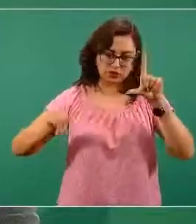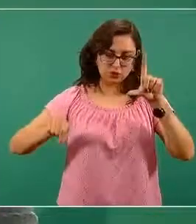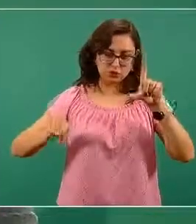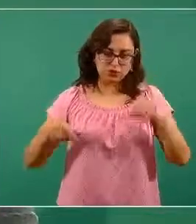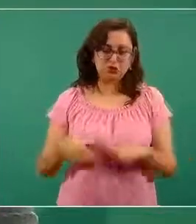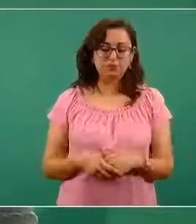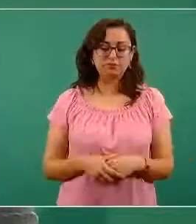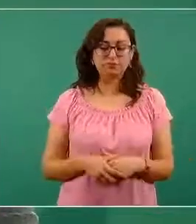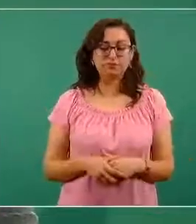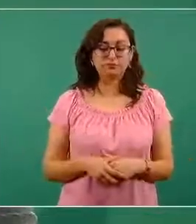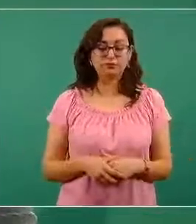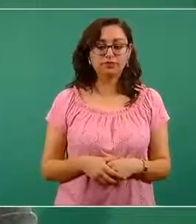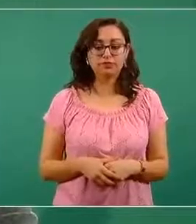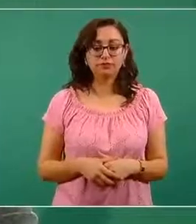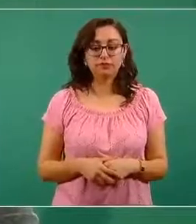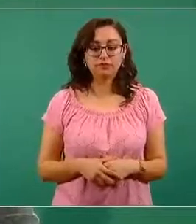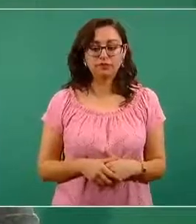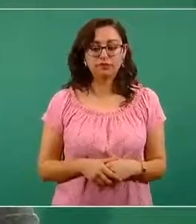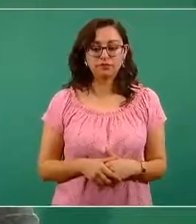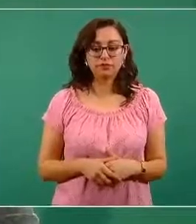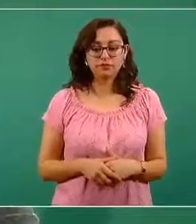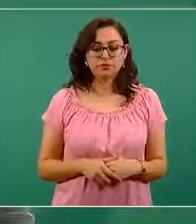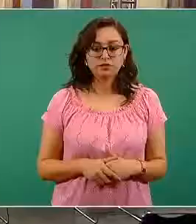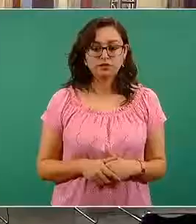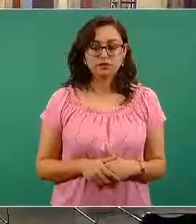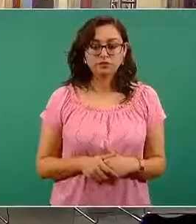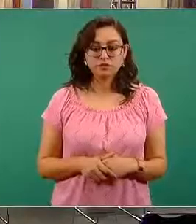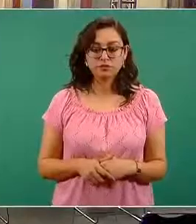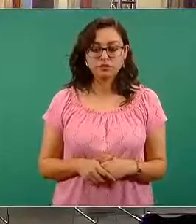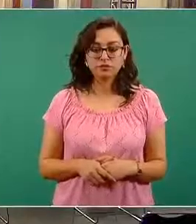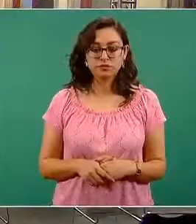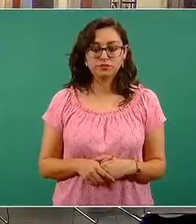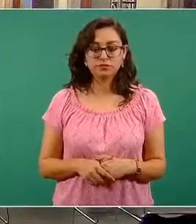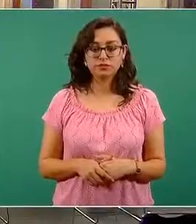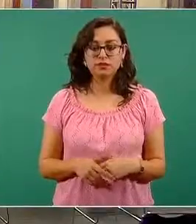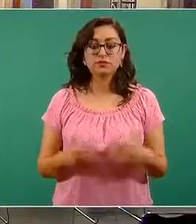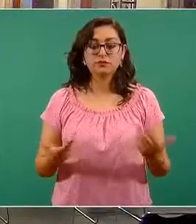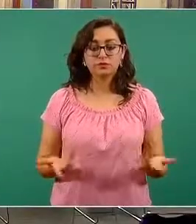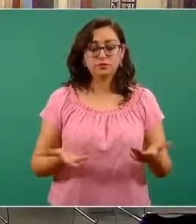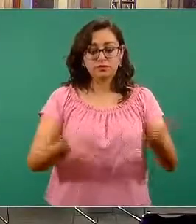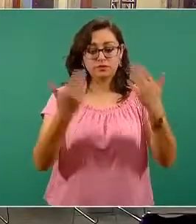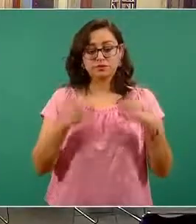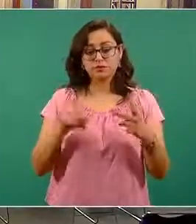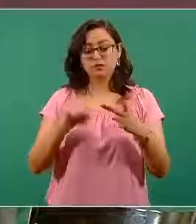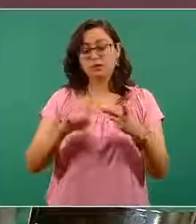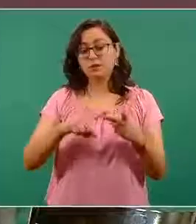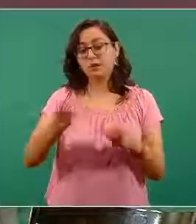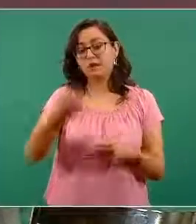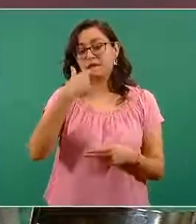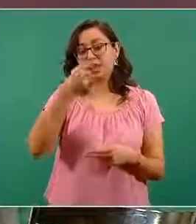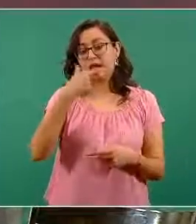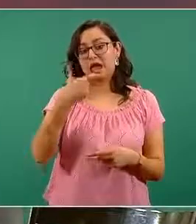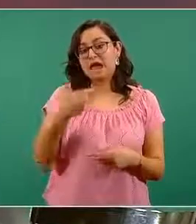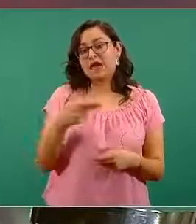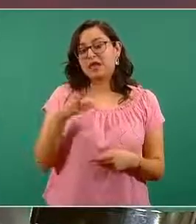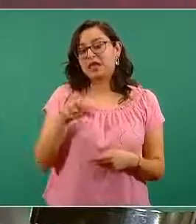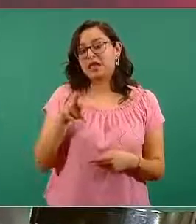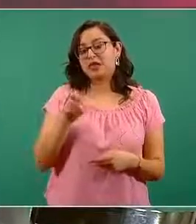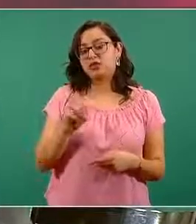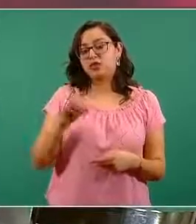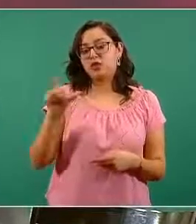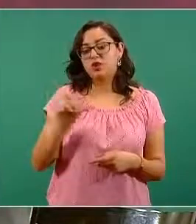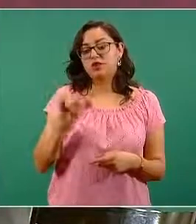definido el gobierno para esto. Sobre la hidroxicloroquina, ¿qué puedo